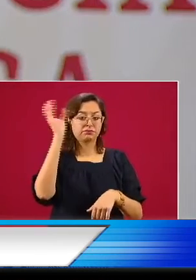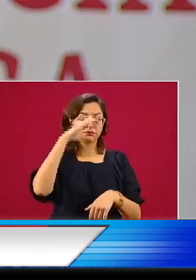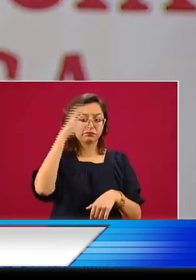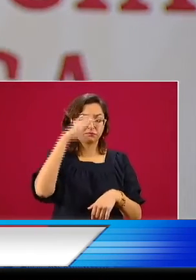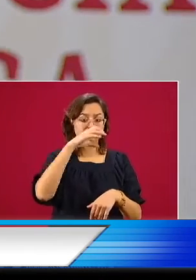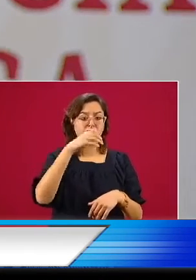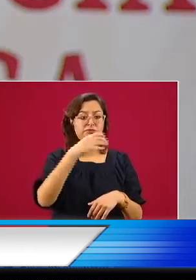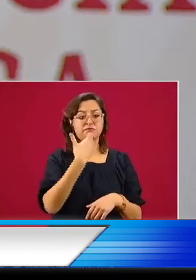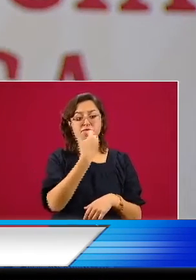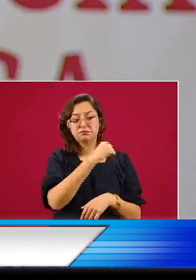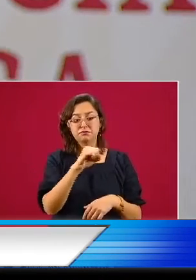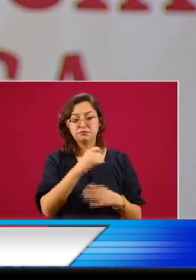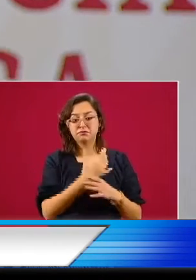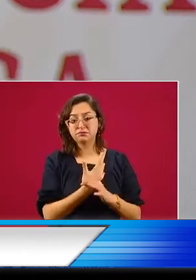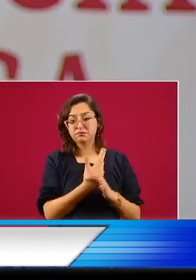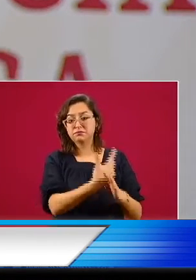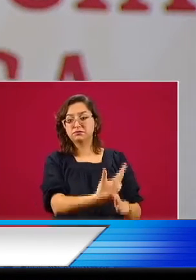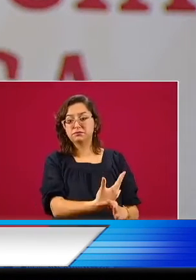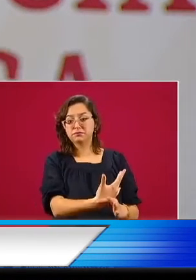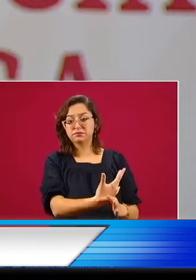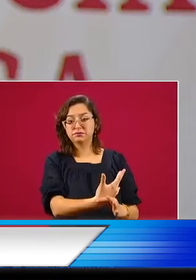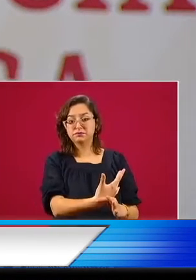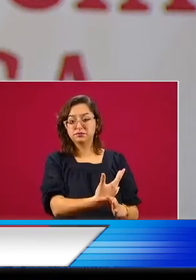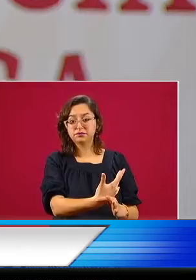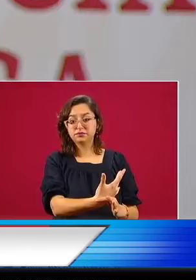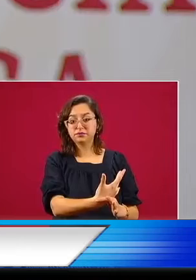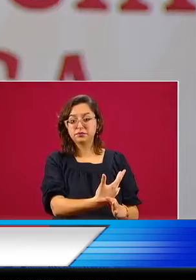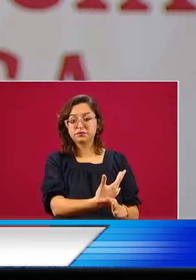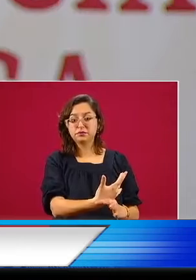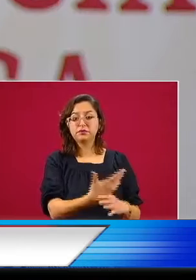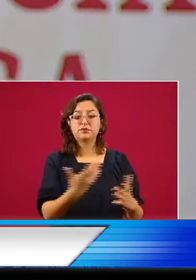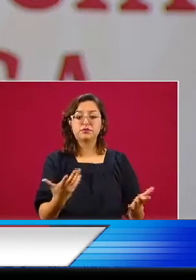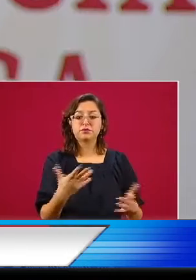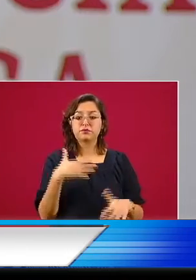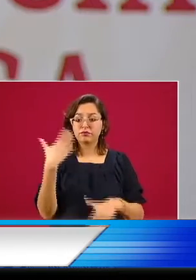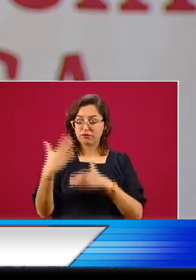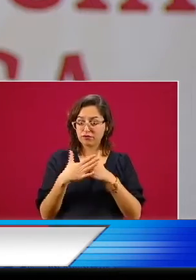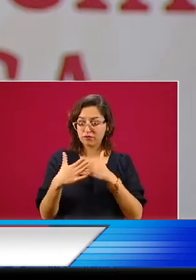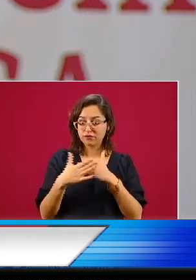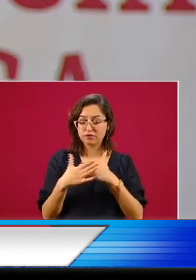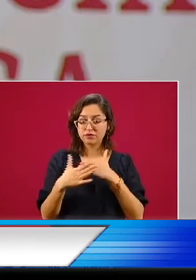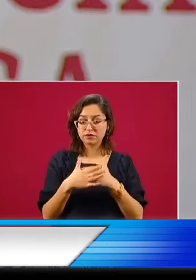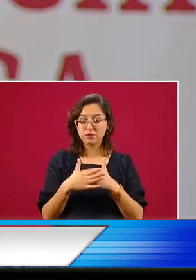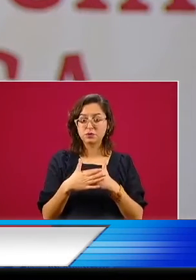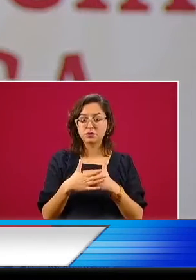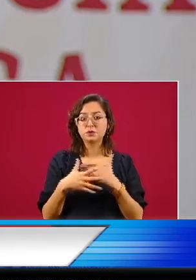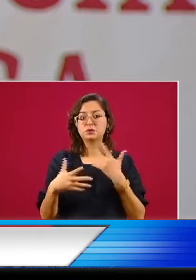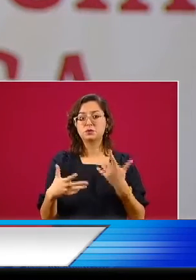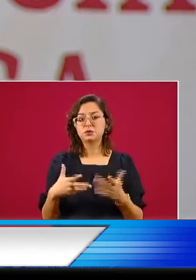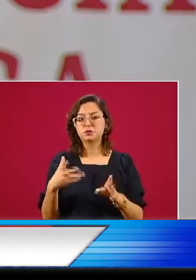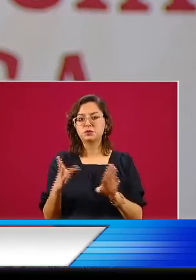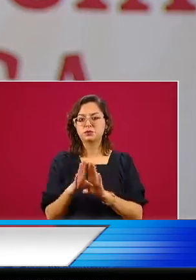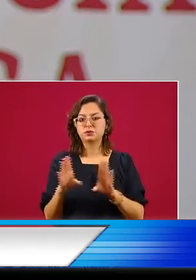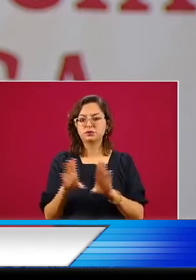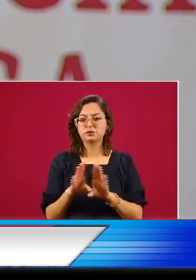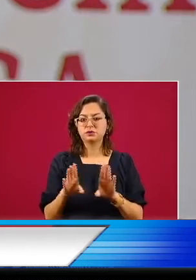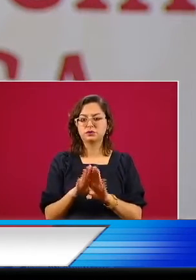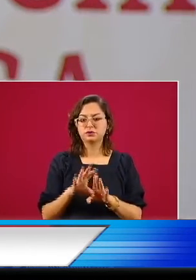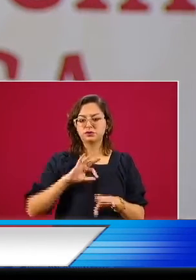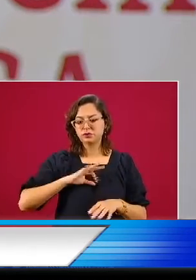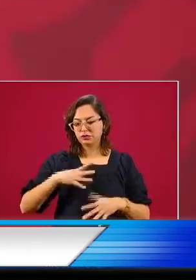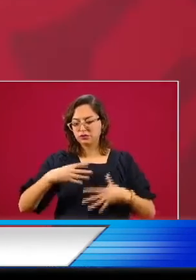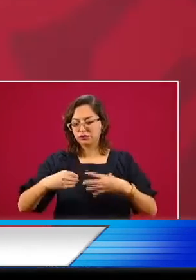a la pandemia. Tiene mucho interés de dar banderazo al Tren Maya a finales de mayo. De no darse esta autorización, dará el banderazo de manera